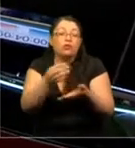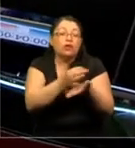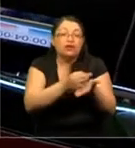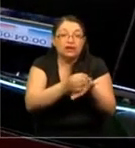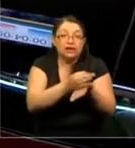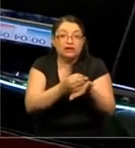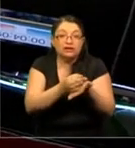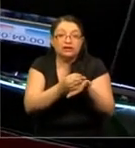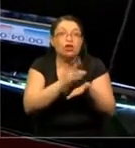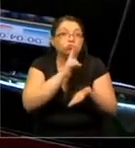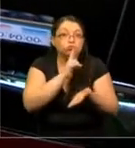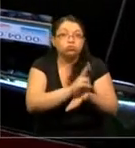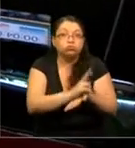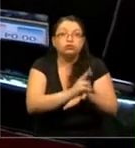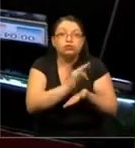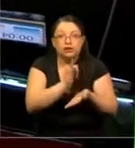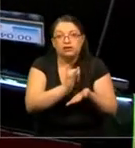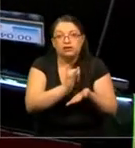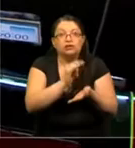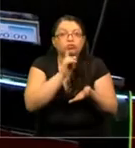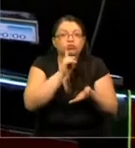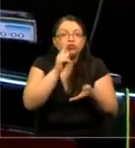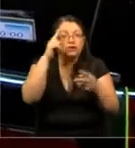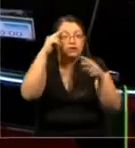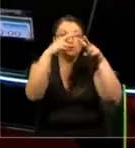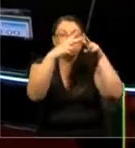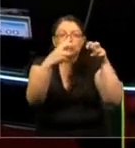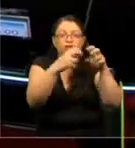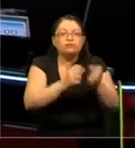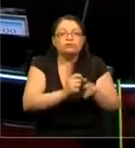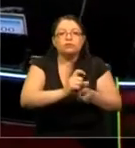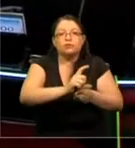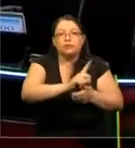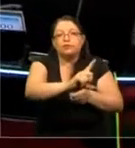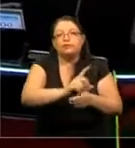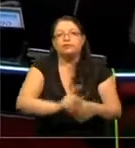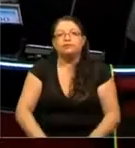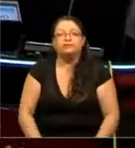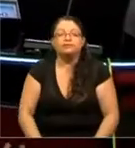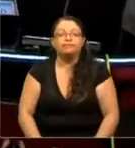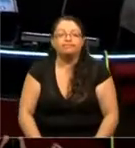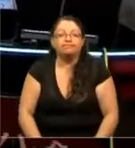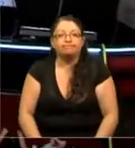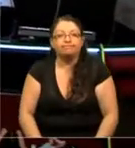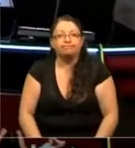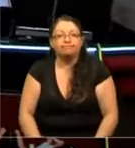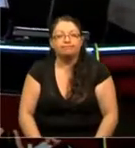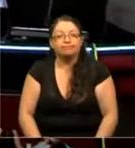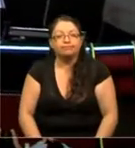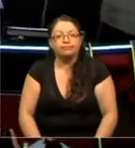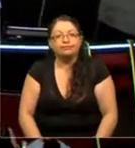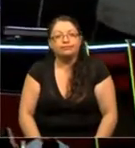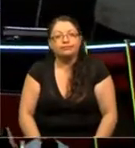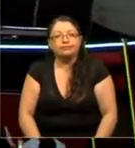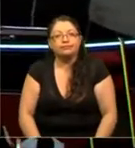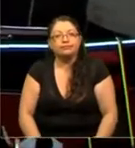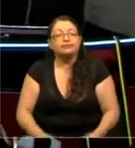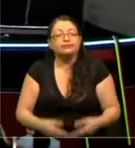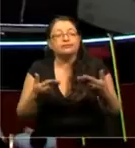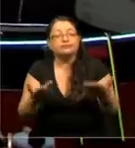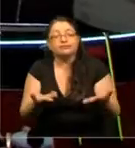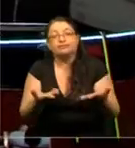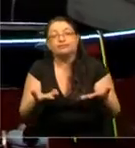responsivas y que pueden tener actividad eléctrica se va incrementando. Por lo tanto, el futuro,